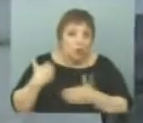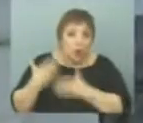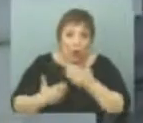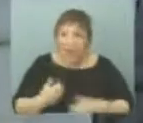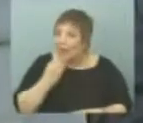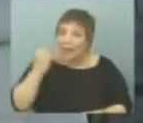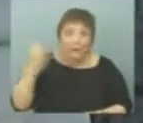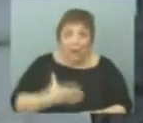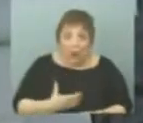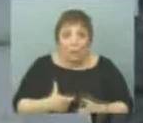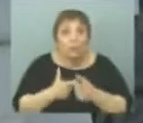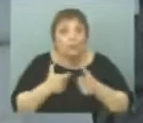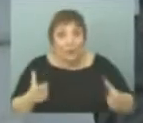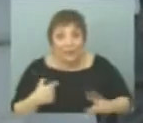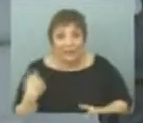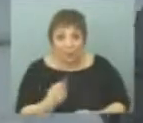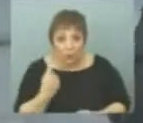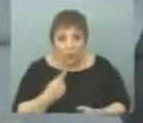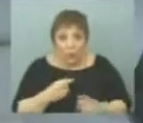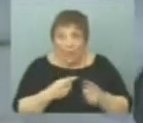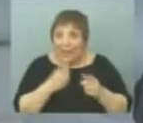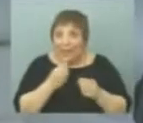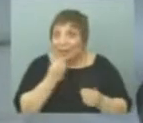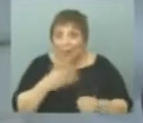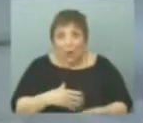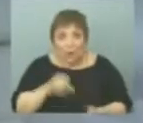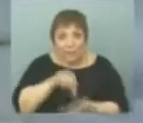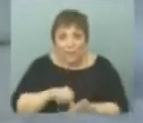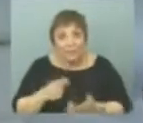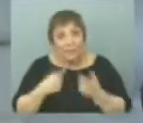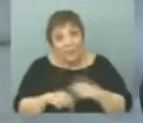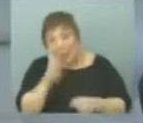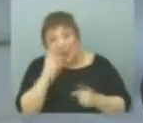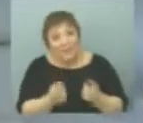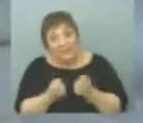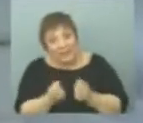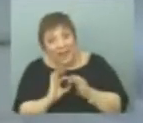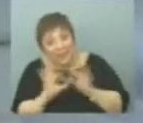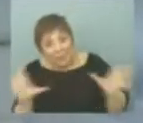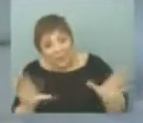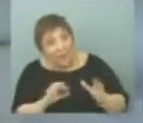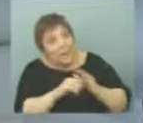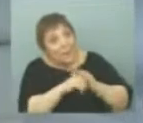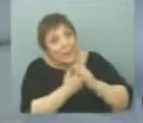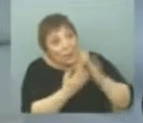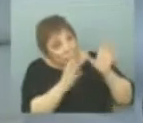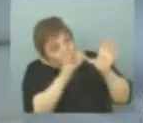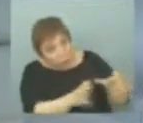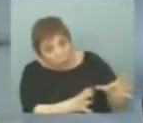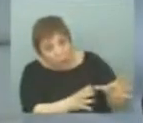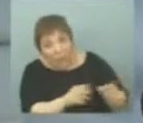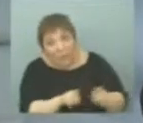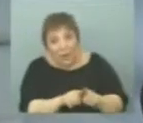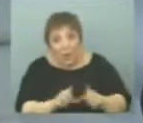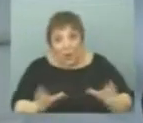y sigue siendo así afortunadamente para todos nosotros. Pero Uruguay te necesita libertades. El Mercosur como tal es el